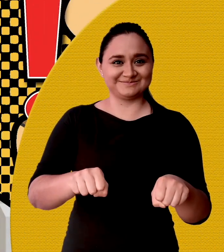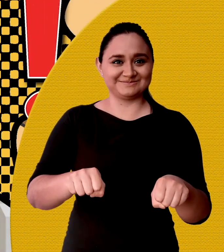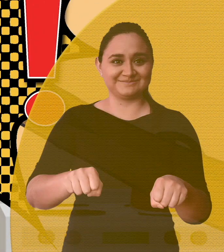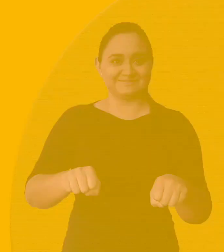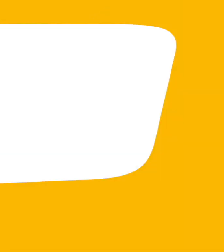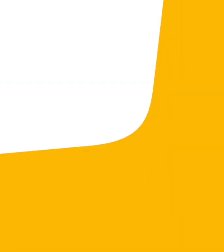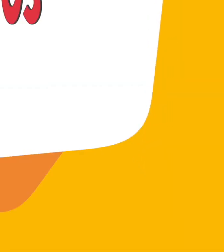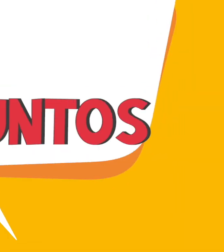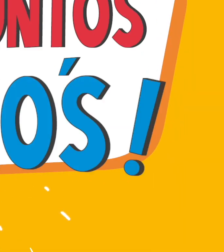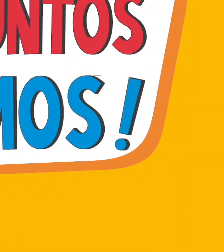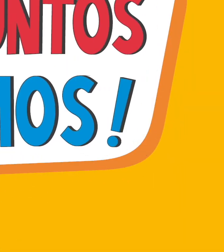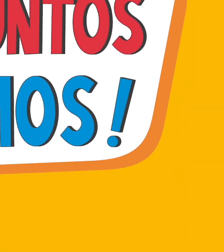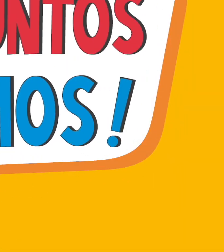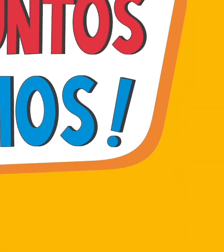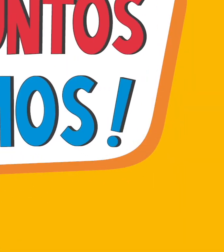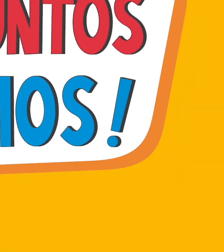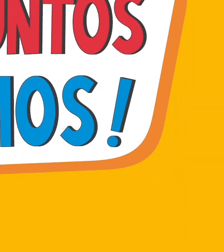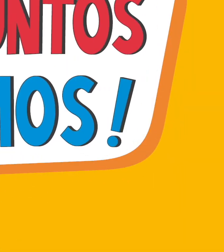podemos!